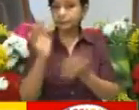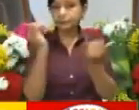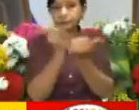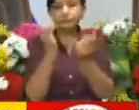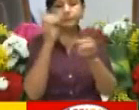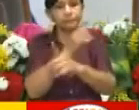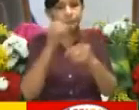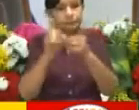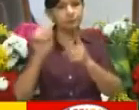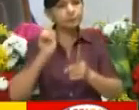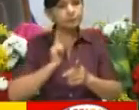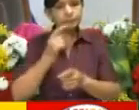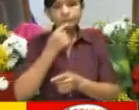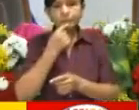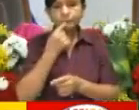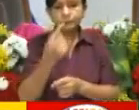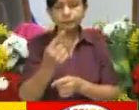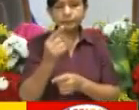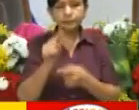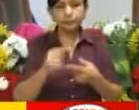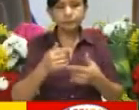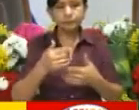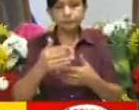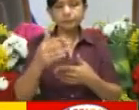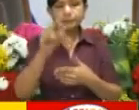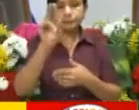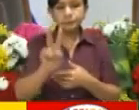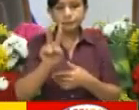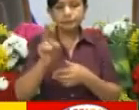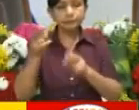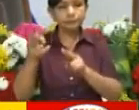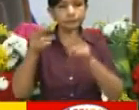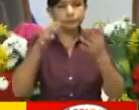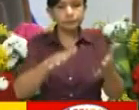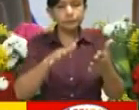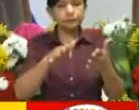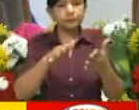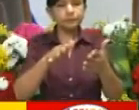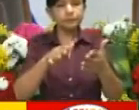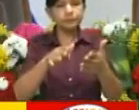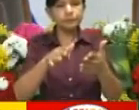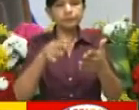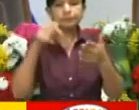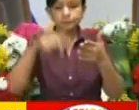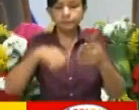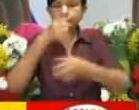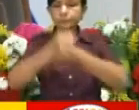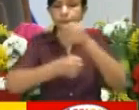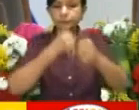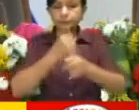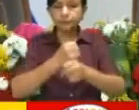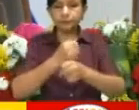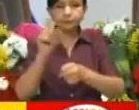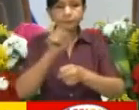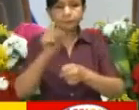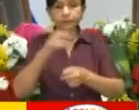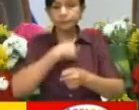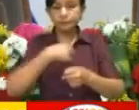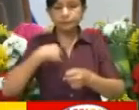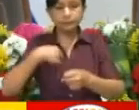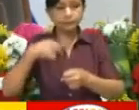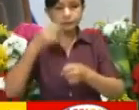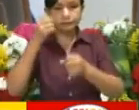garantiza que el 2 de noviembre del año en que corresponde elecciones no se haga